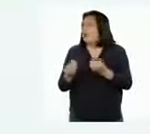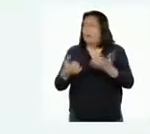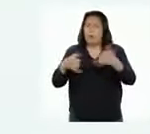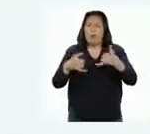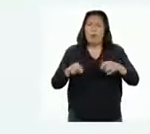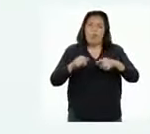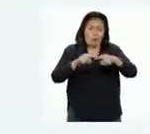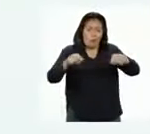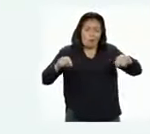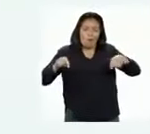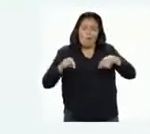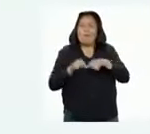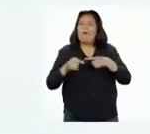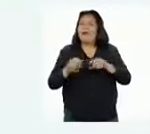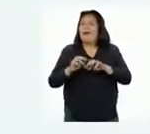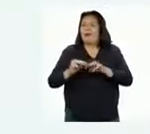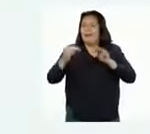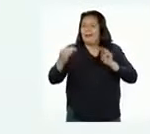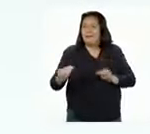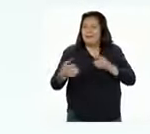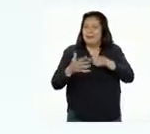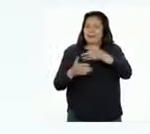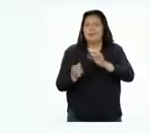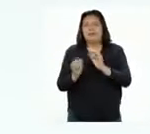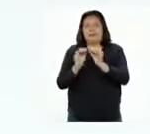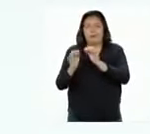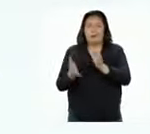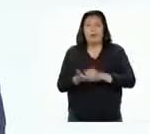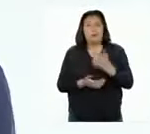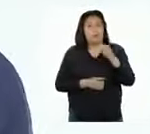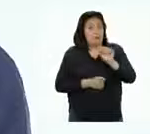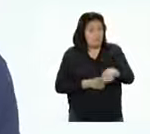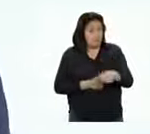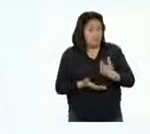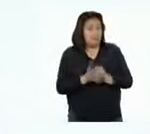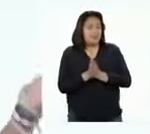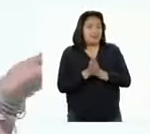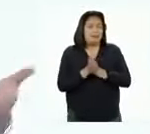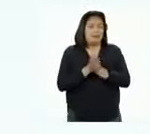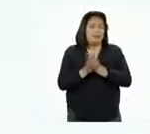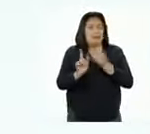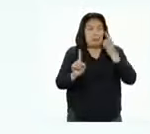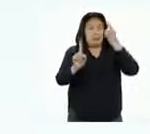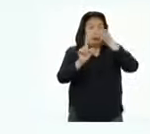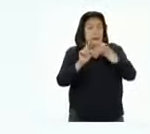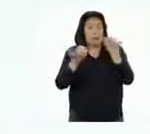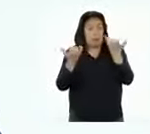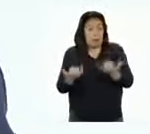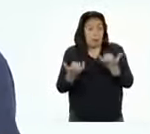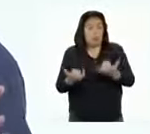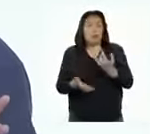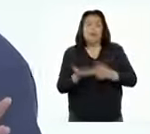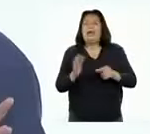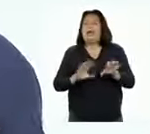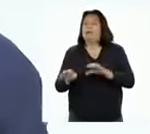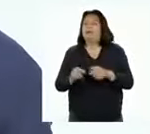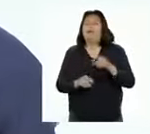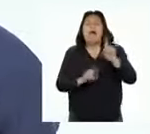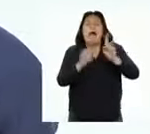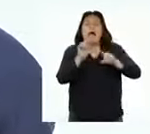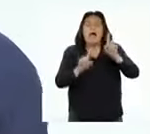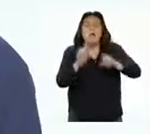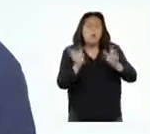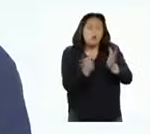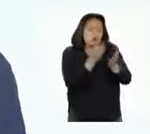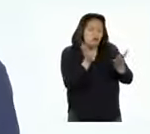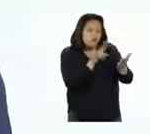de mesa que diseñaremos o adaptaremos. Para tener éxito en nuestro desafío, en la actividad de hoy, revisaremos algunos textos